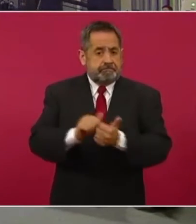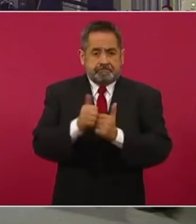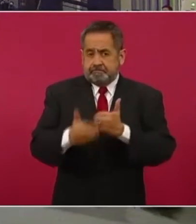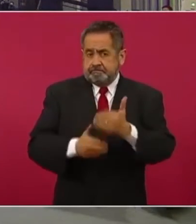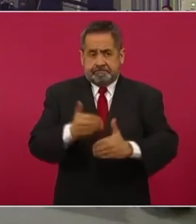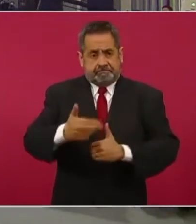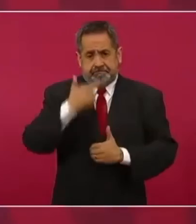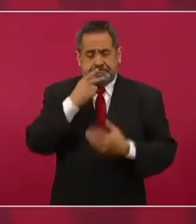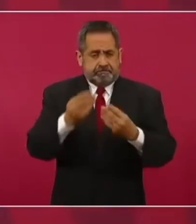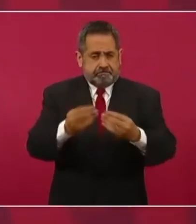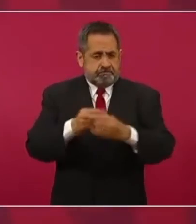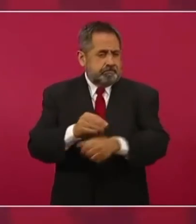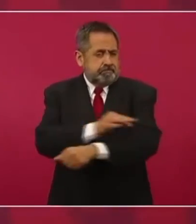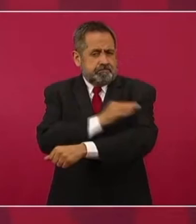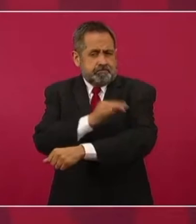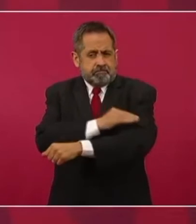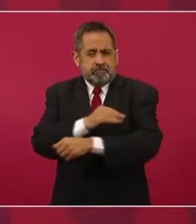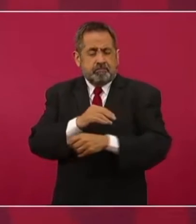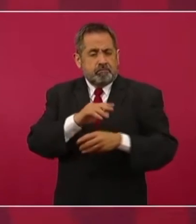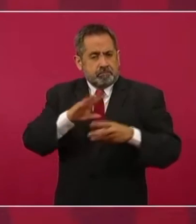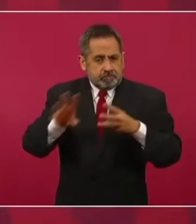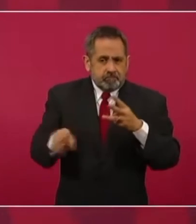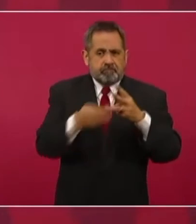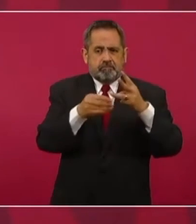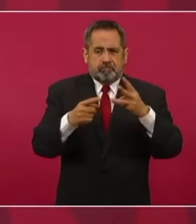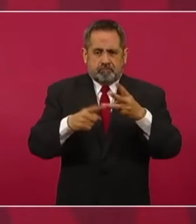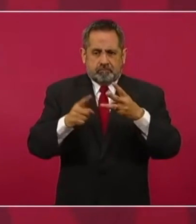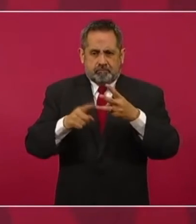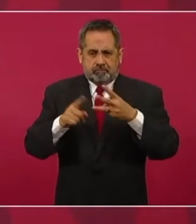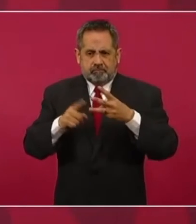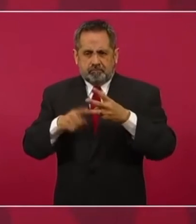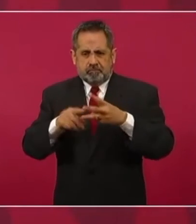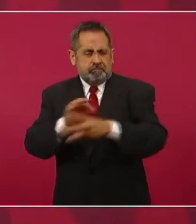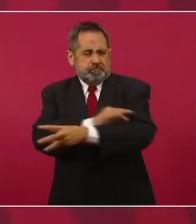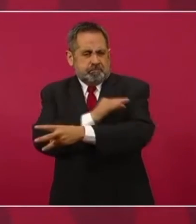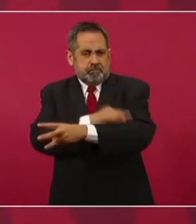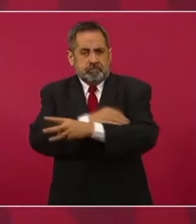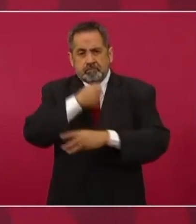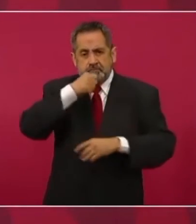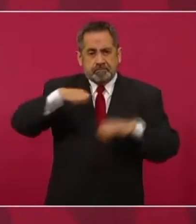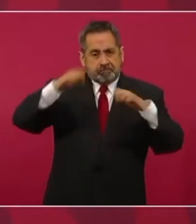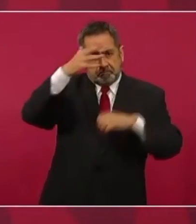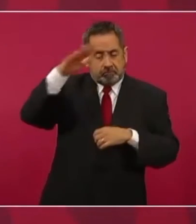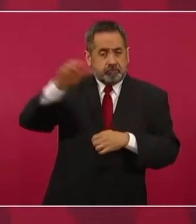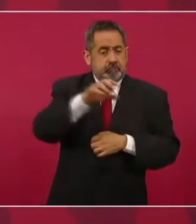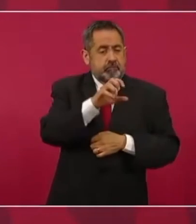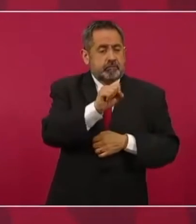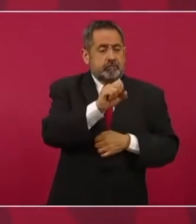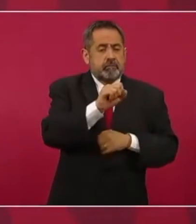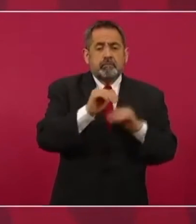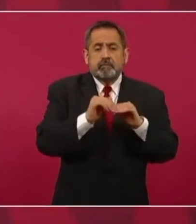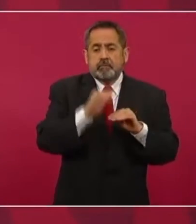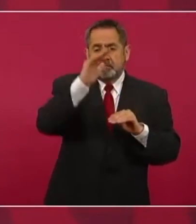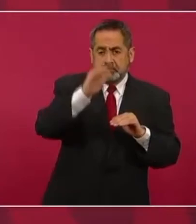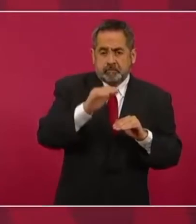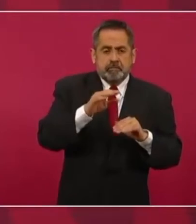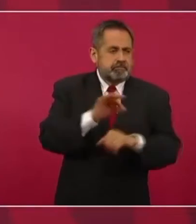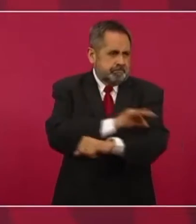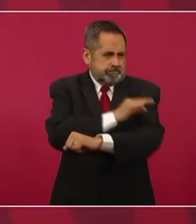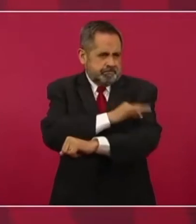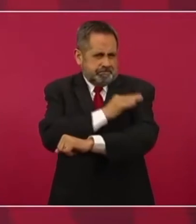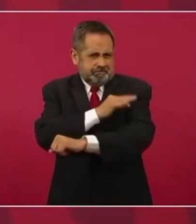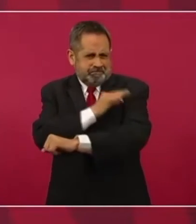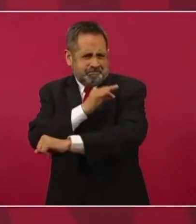lo de la vacunación de refuerzo. Ya en adulto mayor, de 60 en adelante, ya estamos